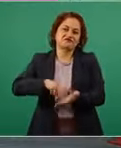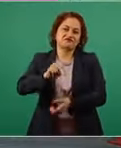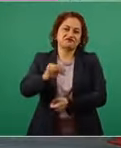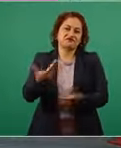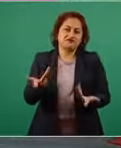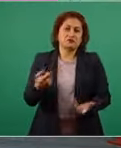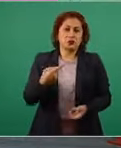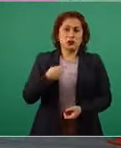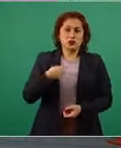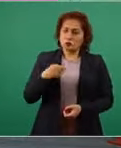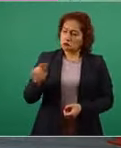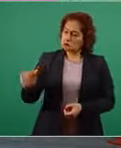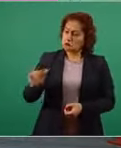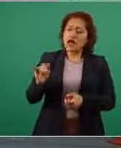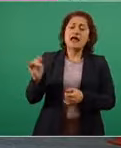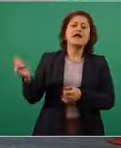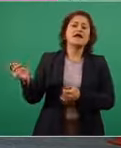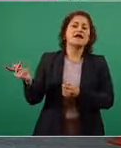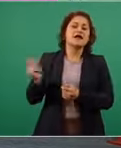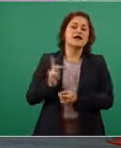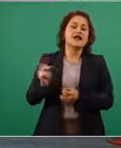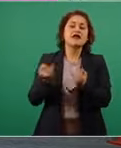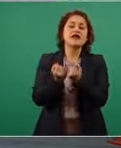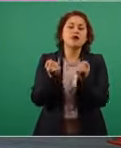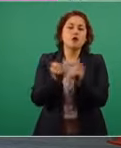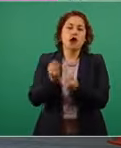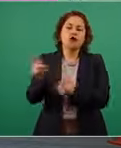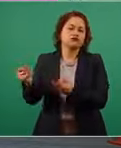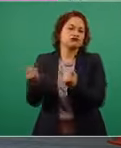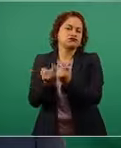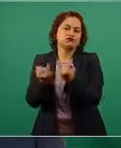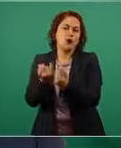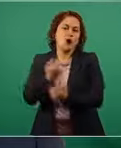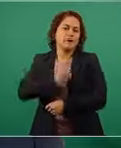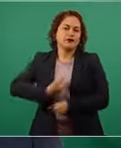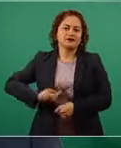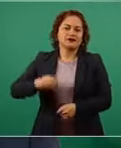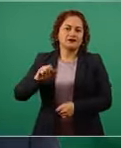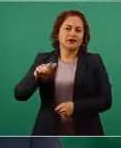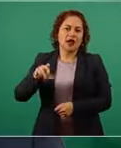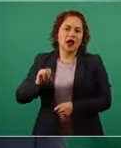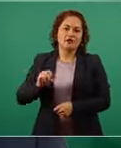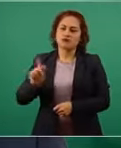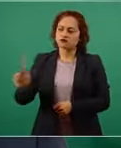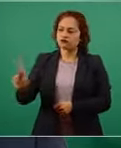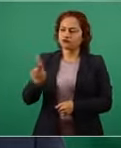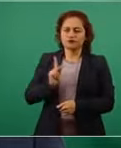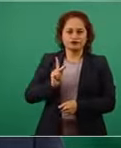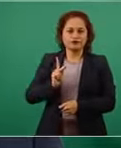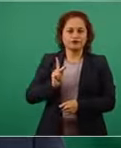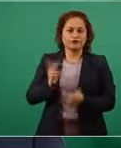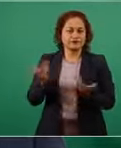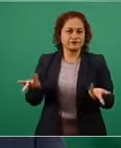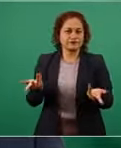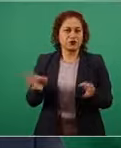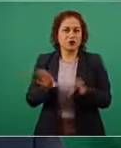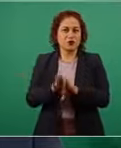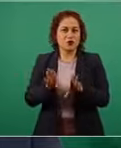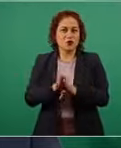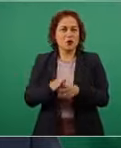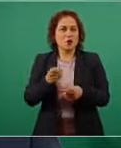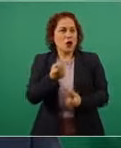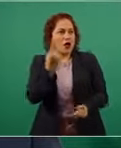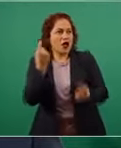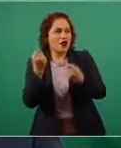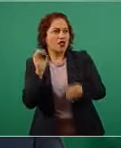y la verdad nos repugna ver como el poder mediático protege a los poderosos que